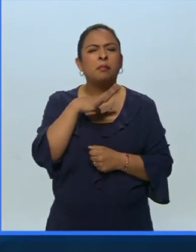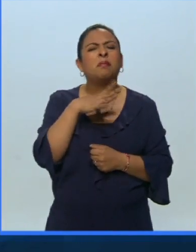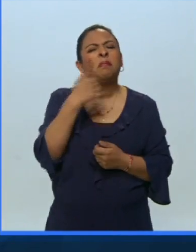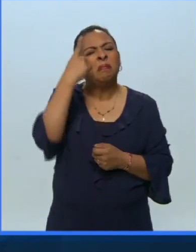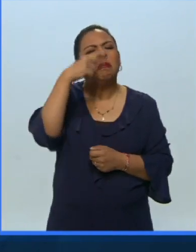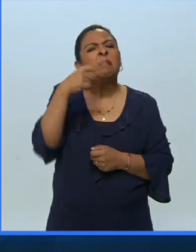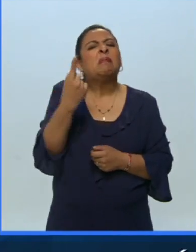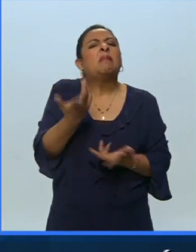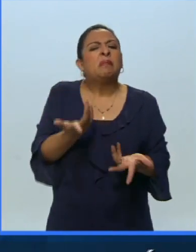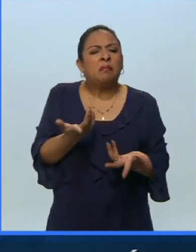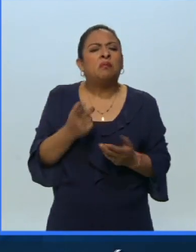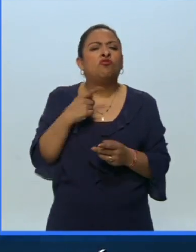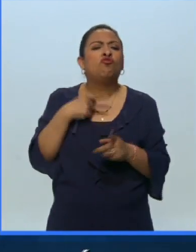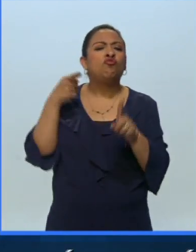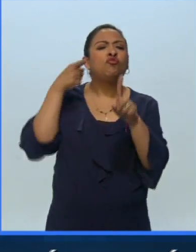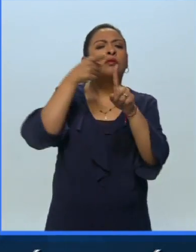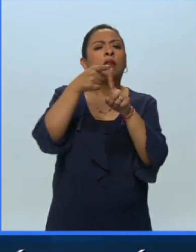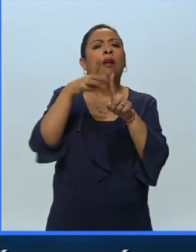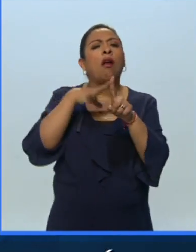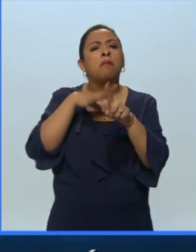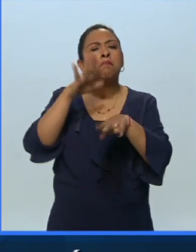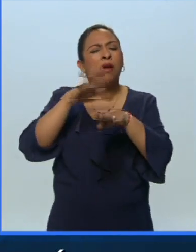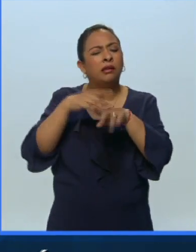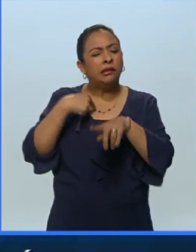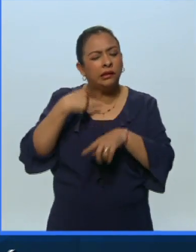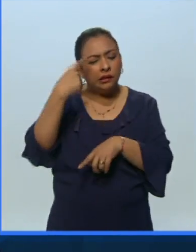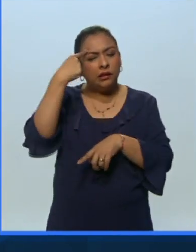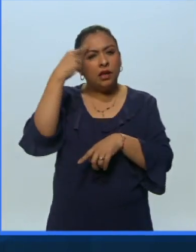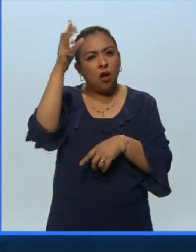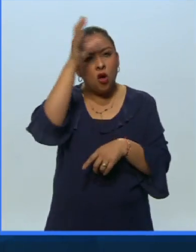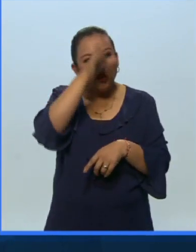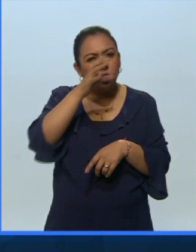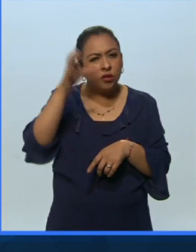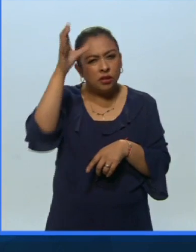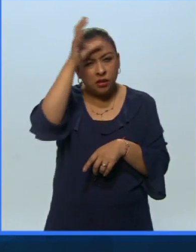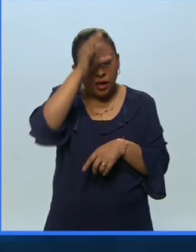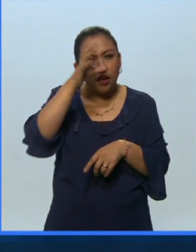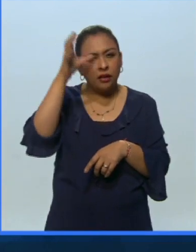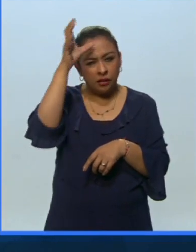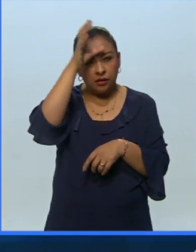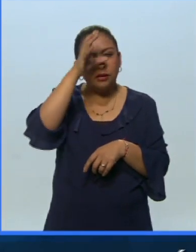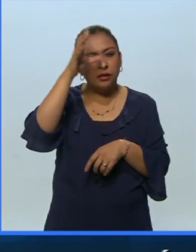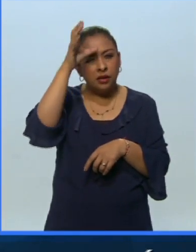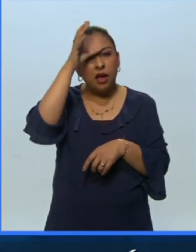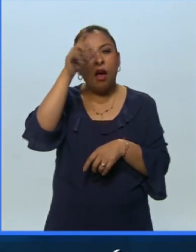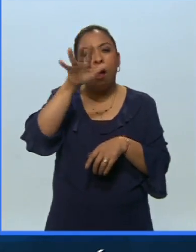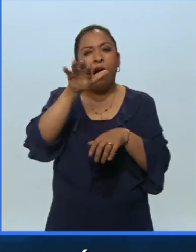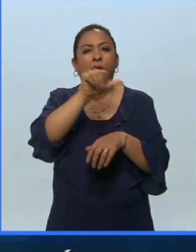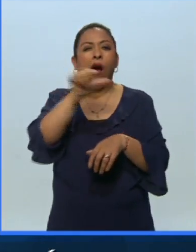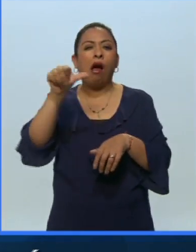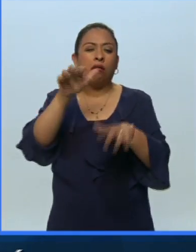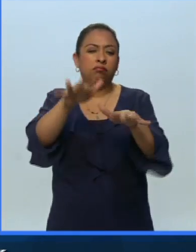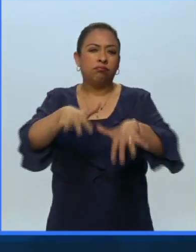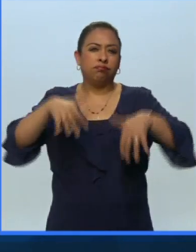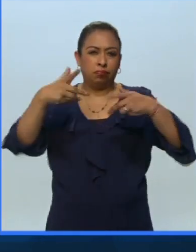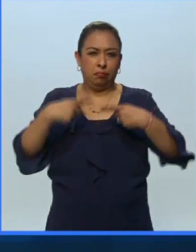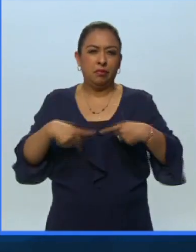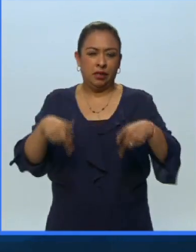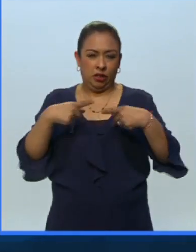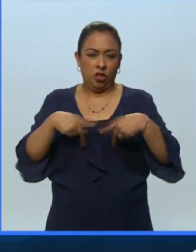lograr una mayor conciencia en el público. Quiero decir,